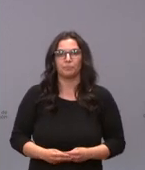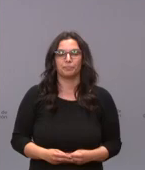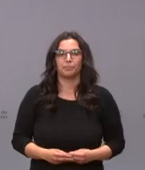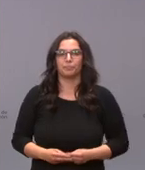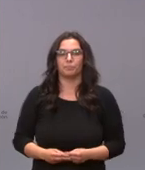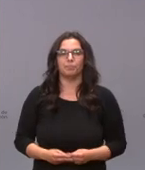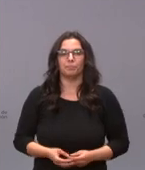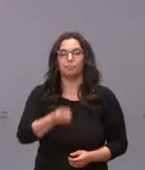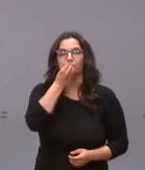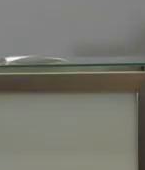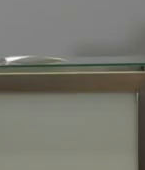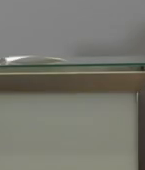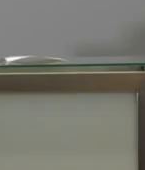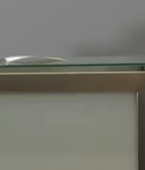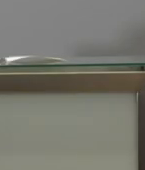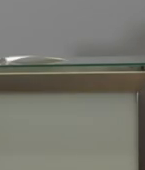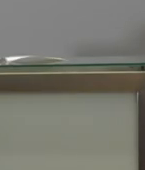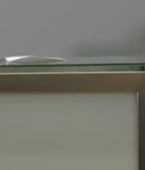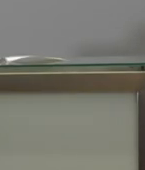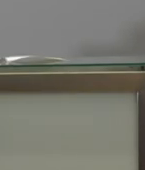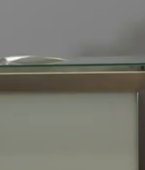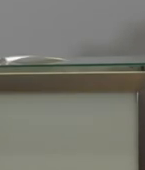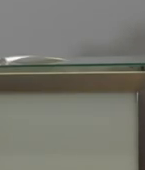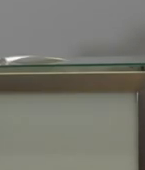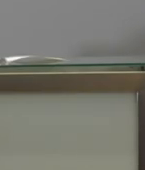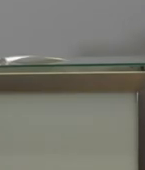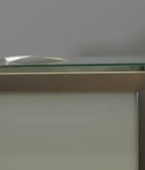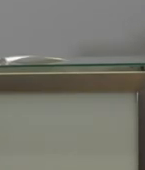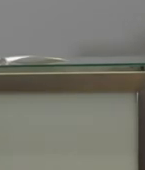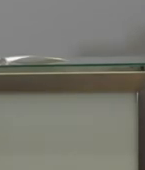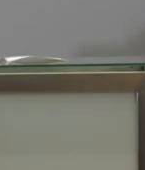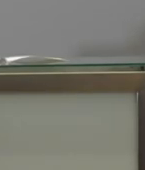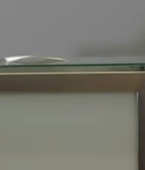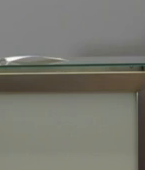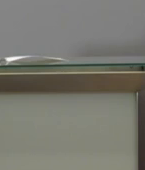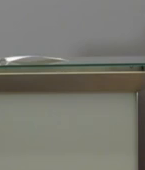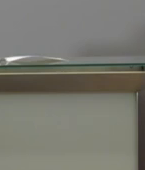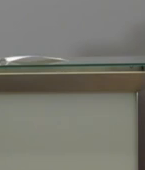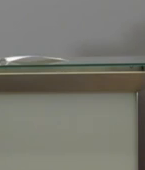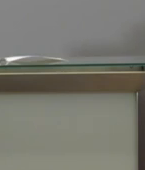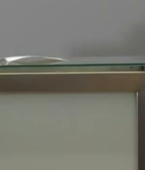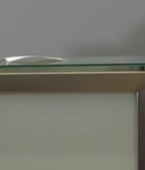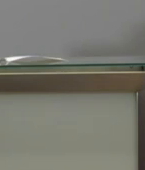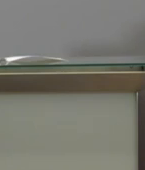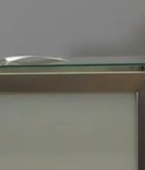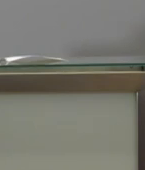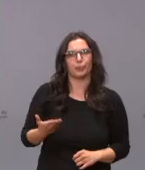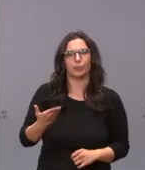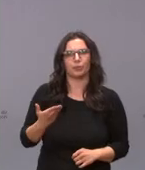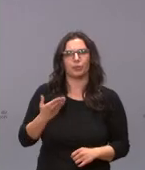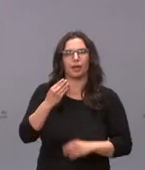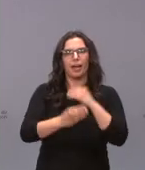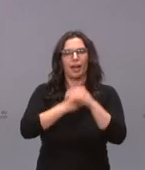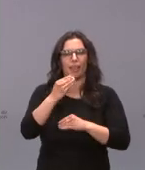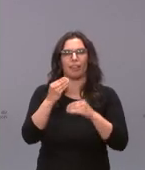Muy bien, pues gracias. Buenos días. Comparezco hoy en la rueda de prensa para dar cuenta de un importante acuerdo que ha tomado el Consejo de